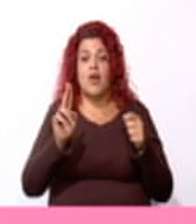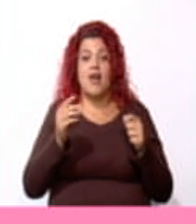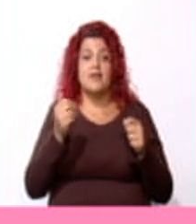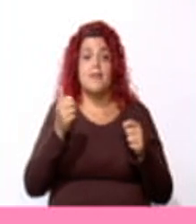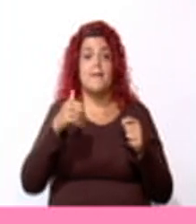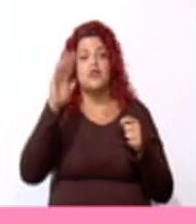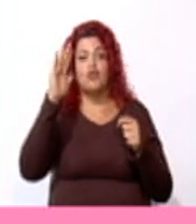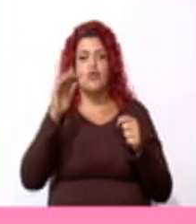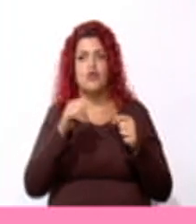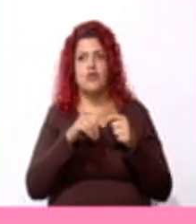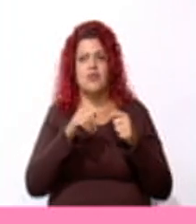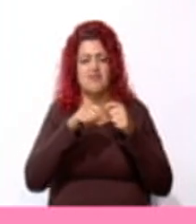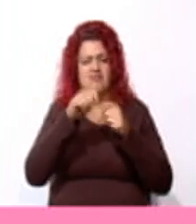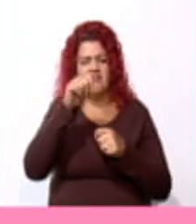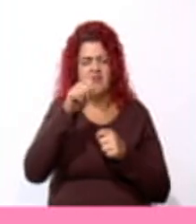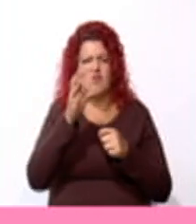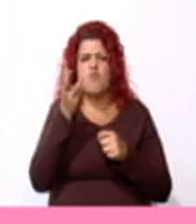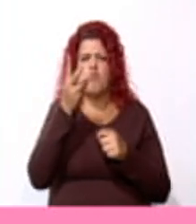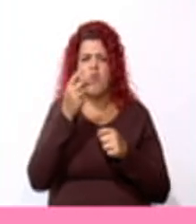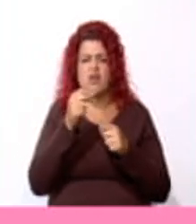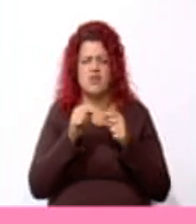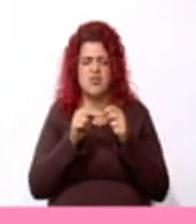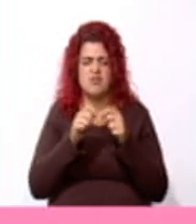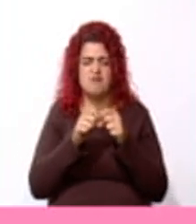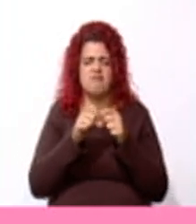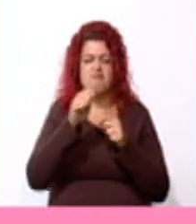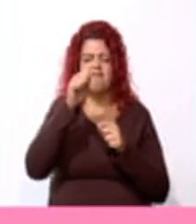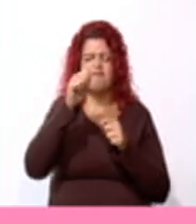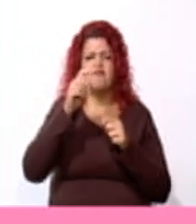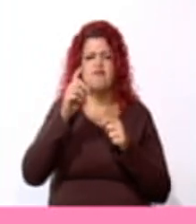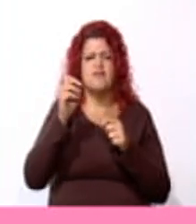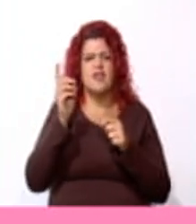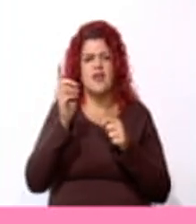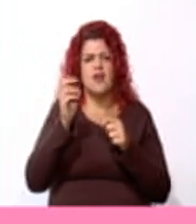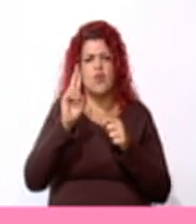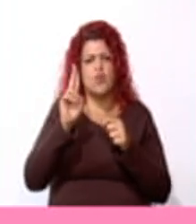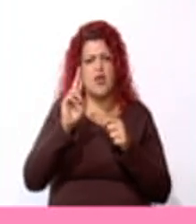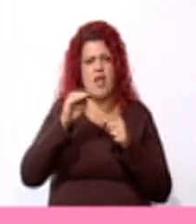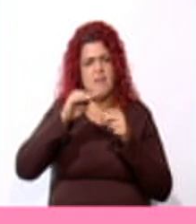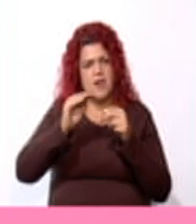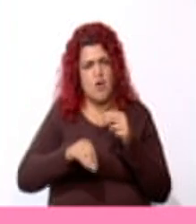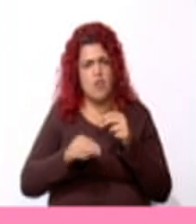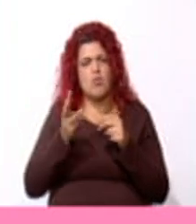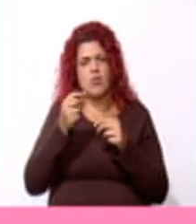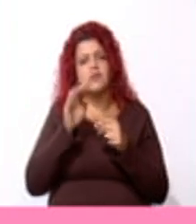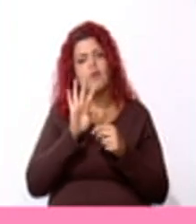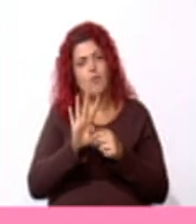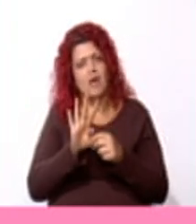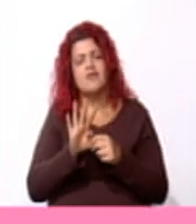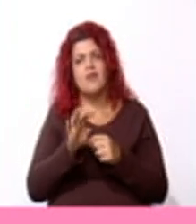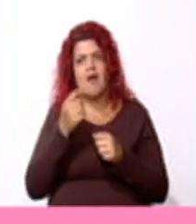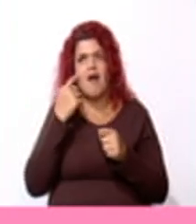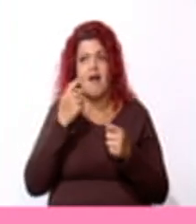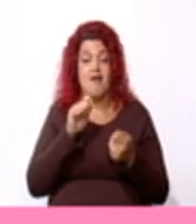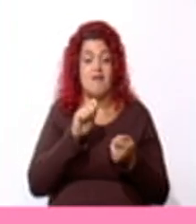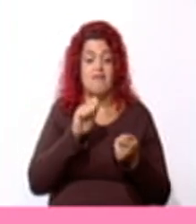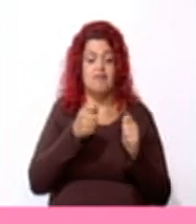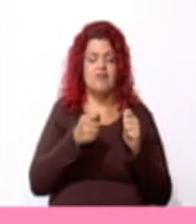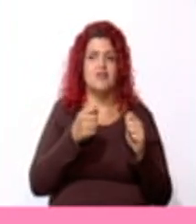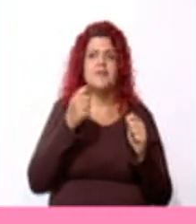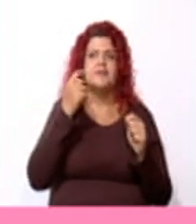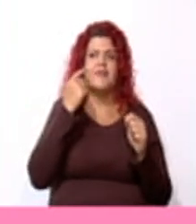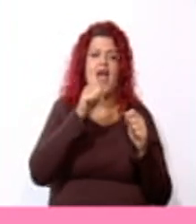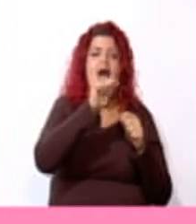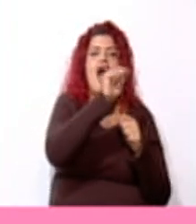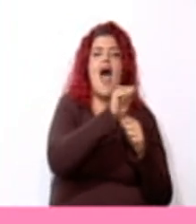mide la diagonal menor? Muy bien. 4 unidades. Entonces ahora sí, sustituyamos los